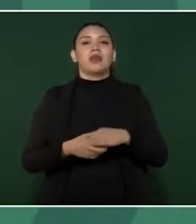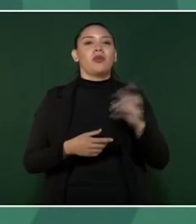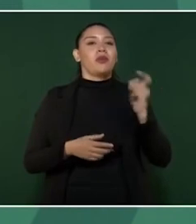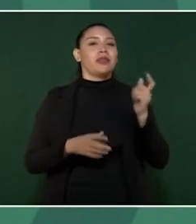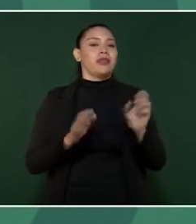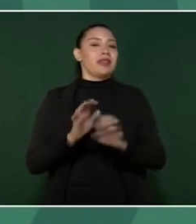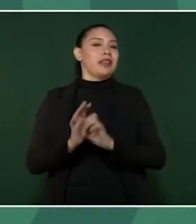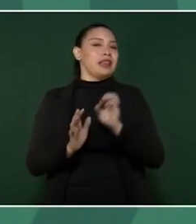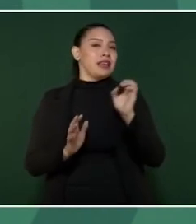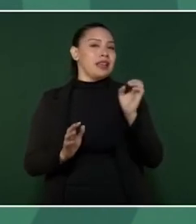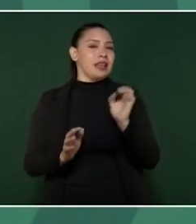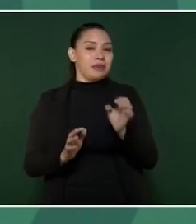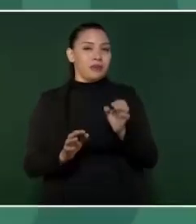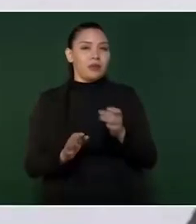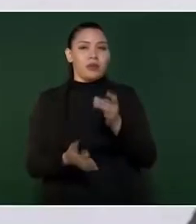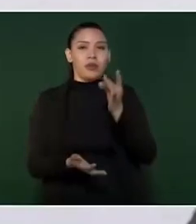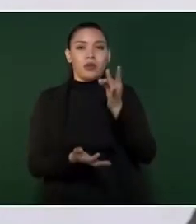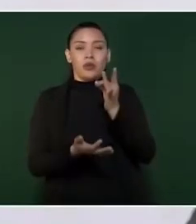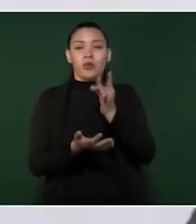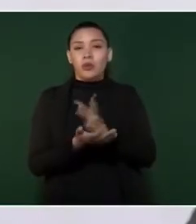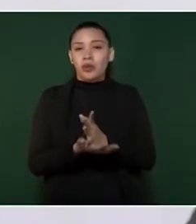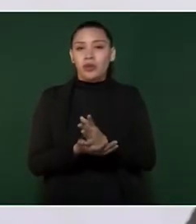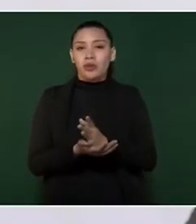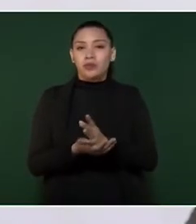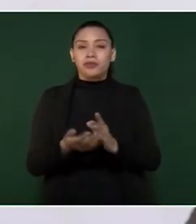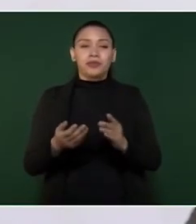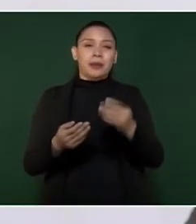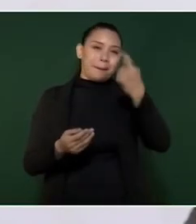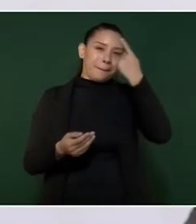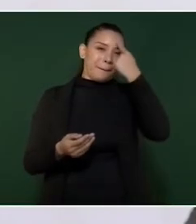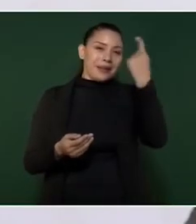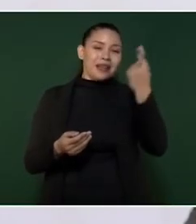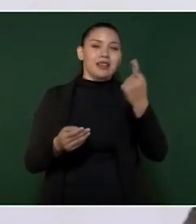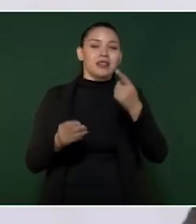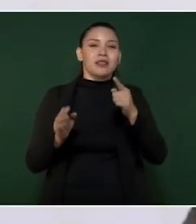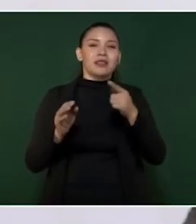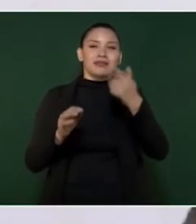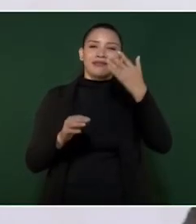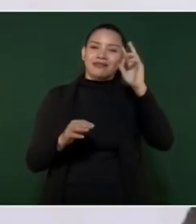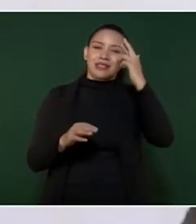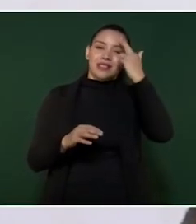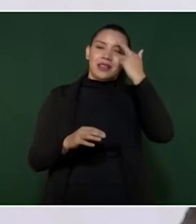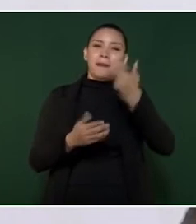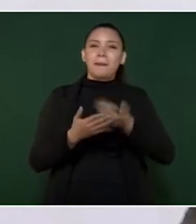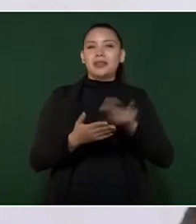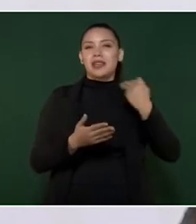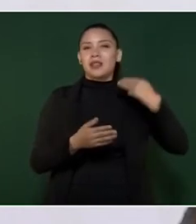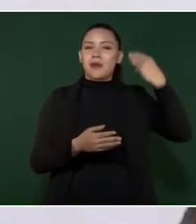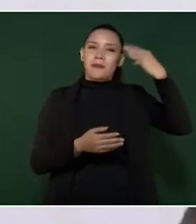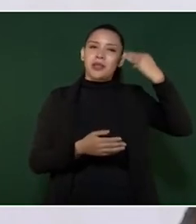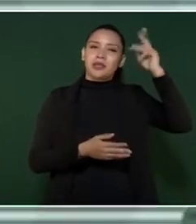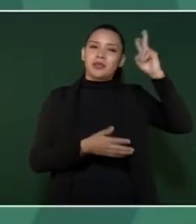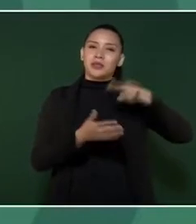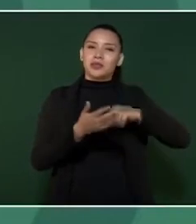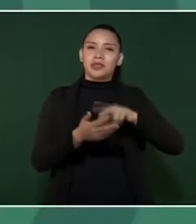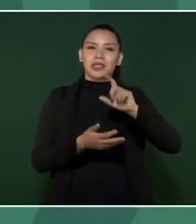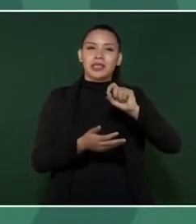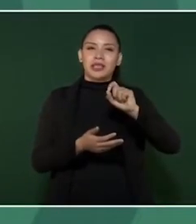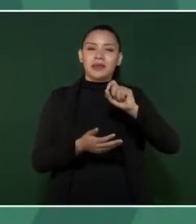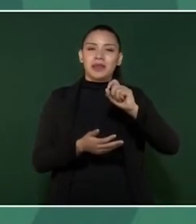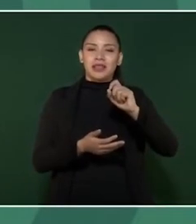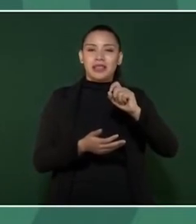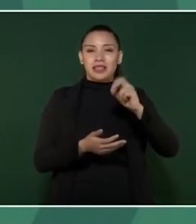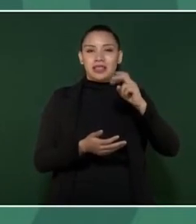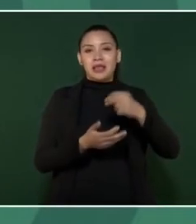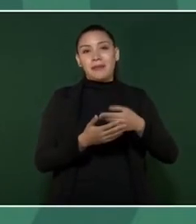vez de tener sólo el título 42 que se implementó, recuerdo a ustedes en el mes de marzo de 2020 por el gobierno anterior